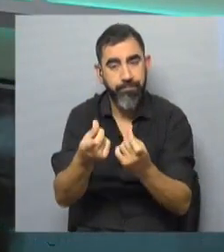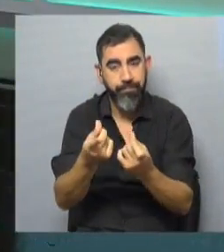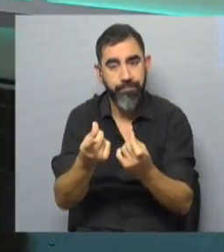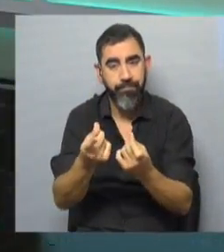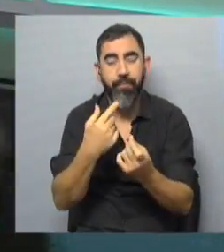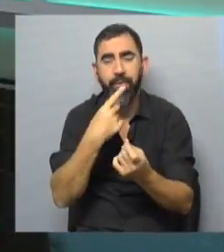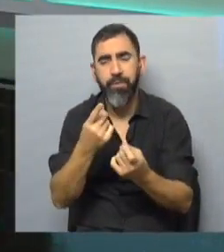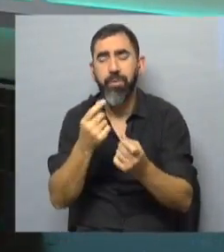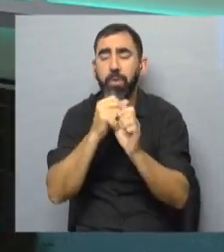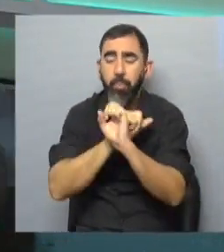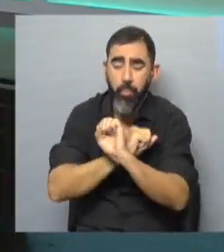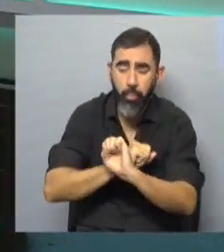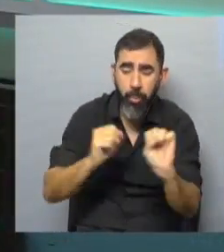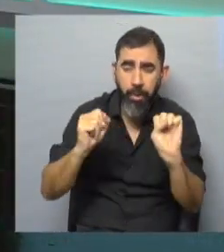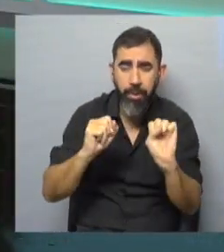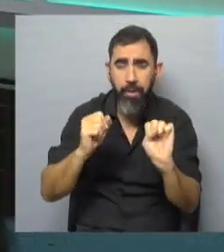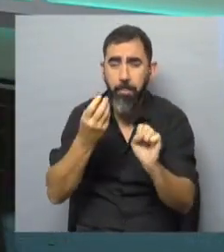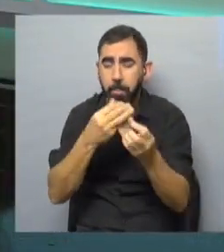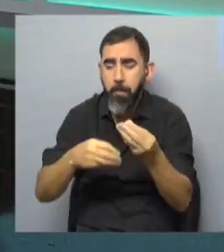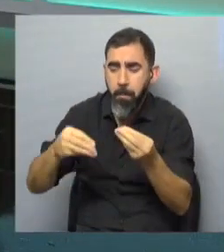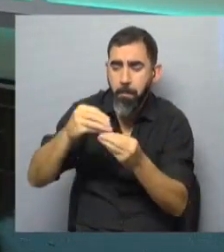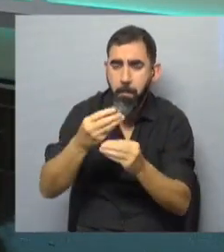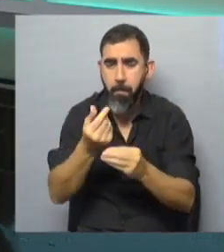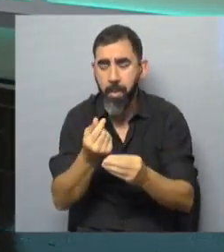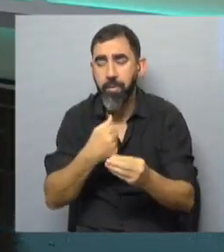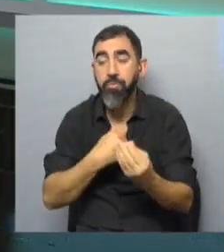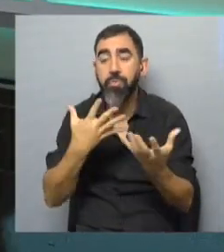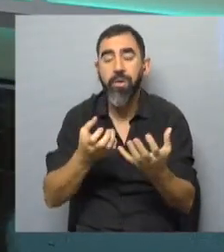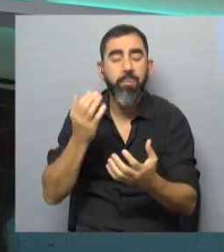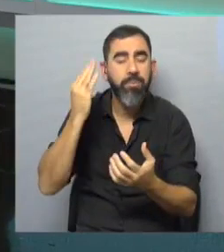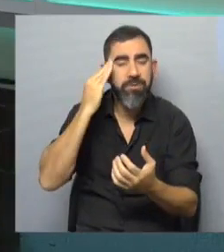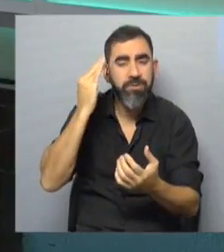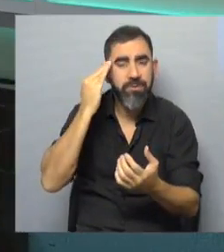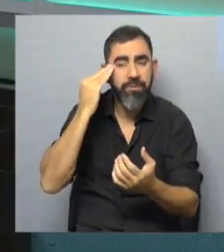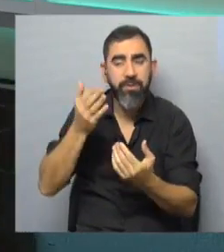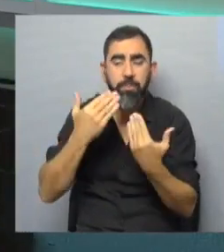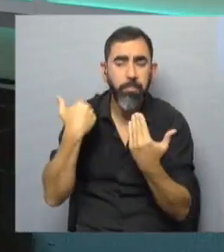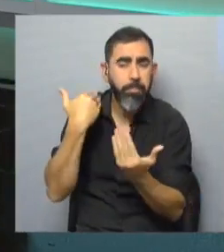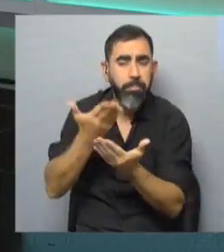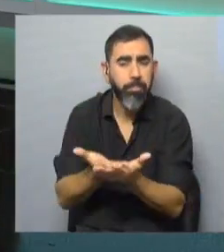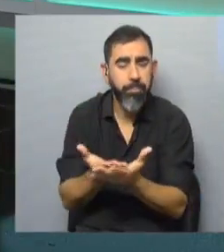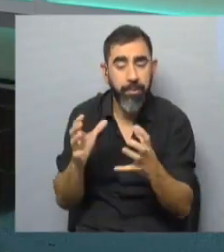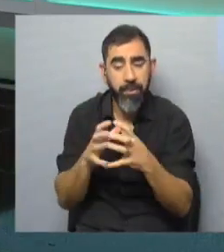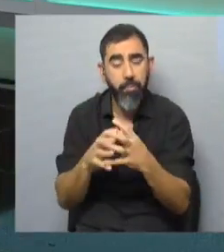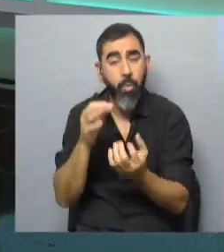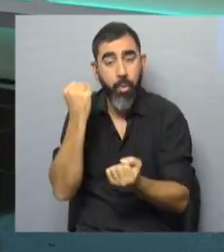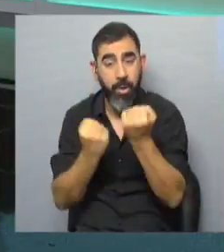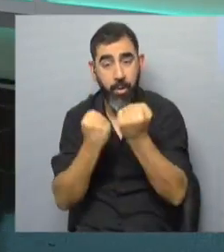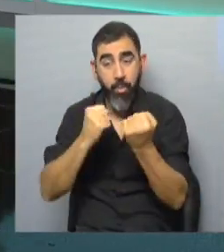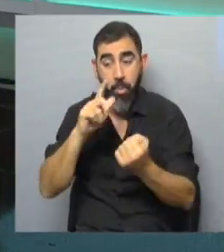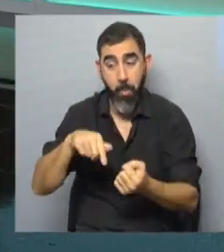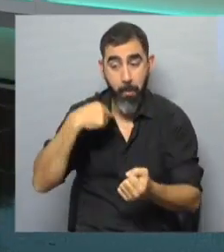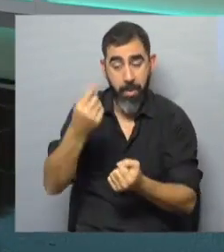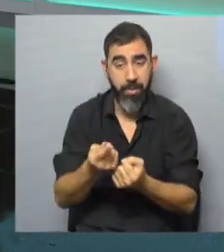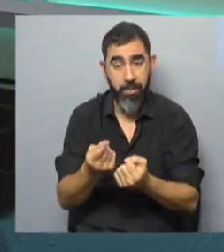se habla de la posibilidad de refuerzos posteriori. Nosotros queremos saber, y eso es lo que vamos a plantearle al equipo económico en el día de